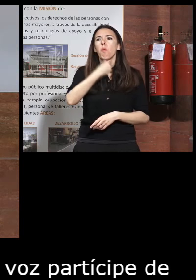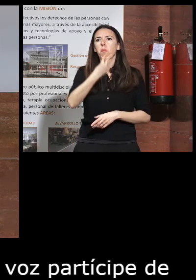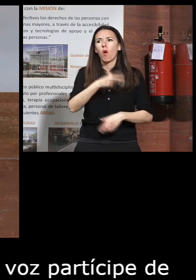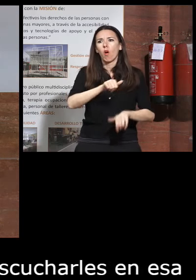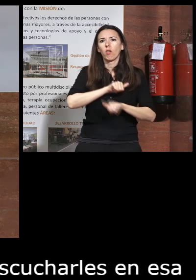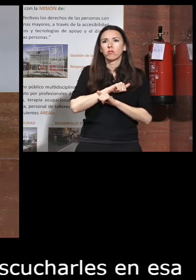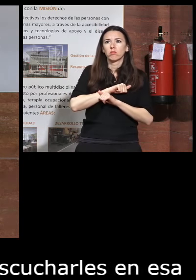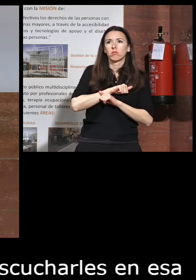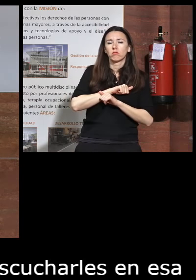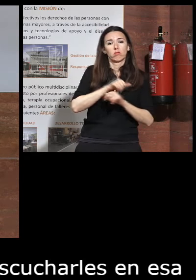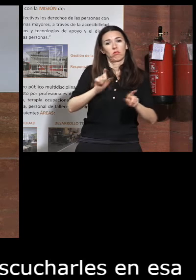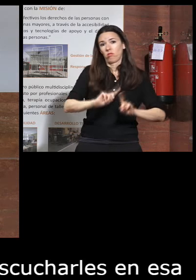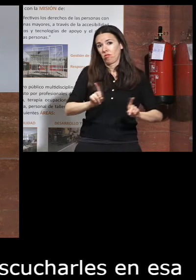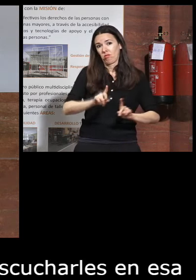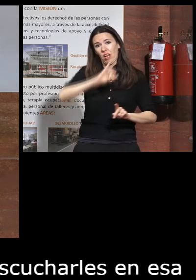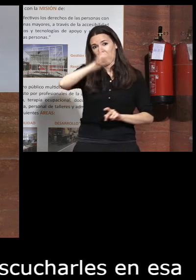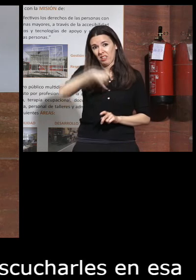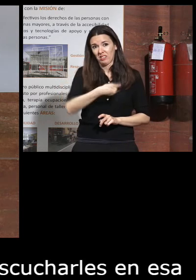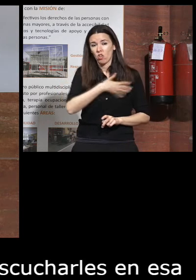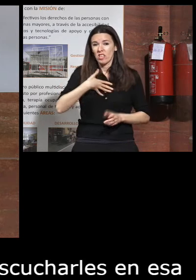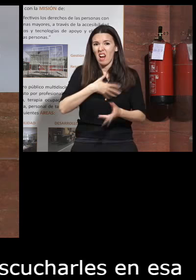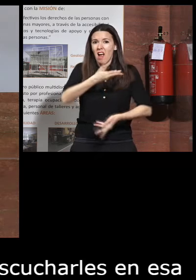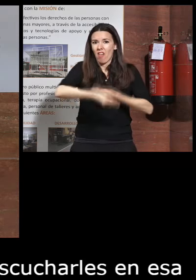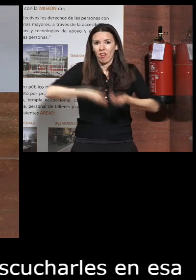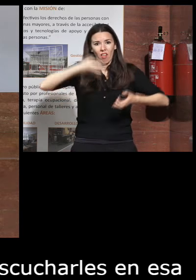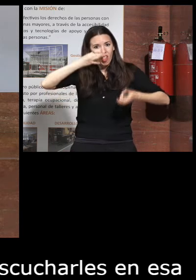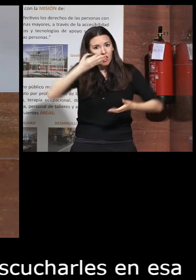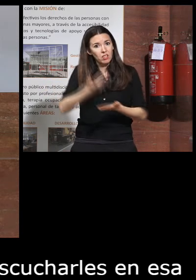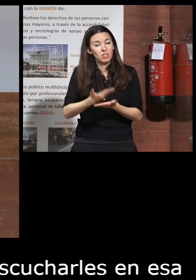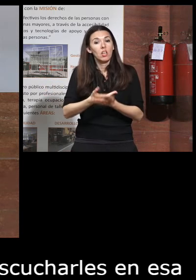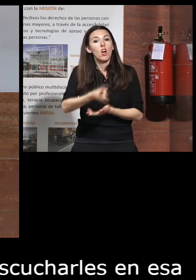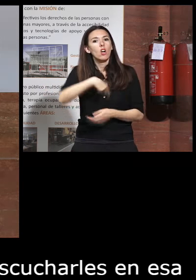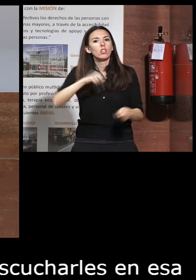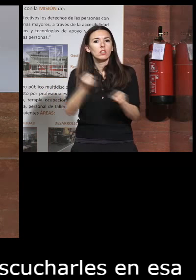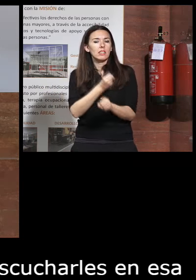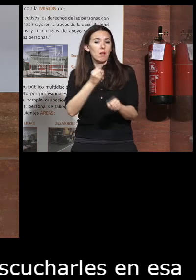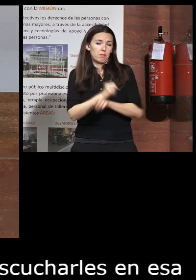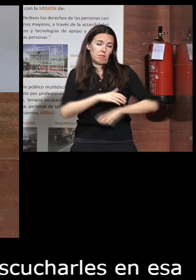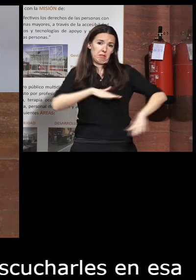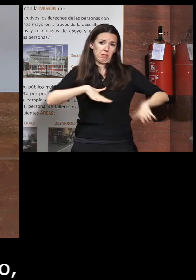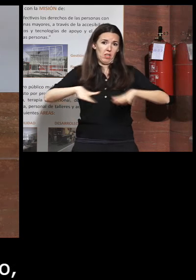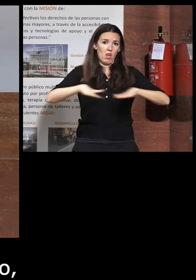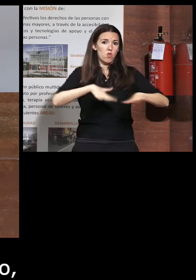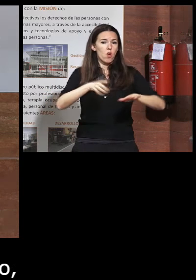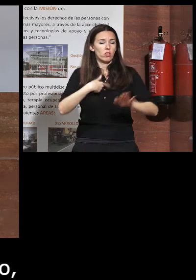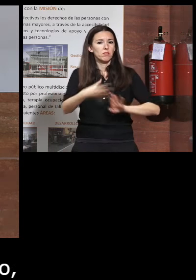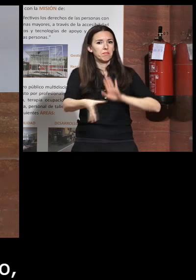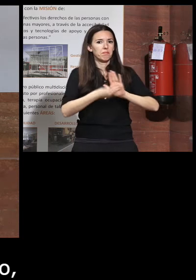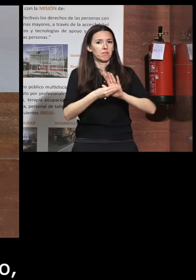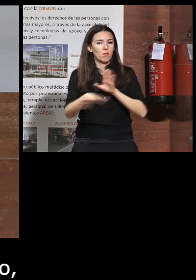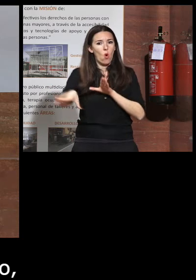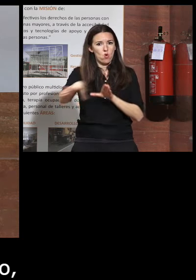o demás para querer hacer estamos trabajando muchas acciones que contemplan esa